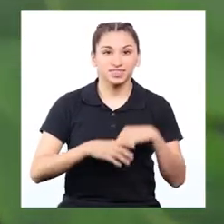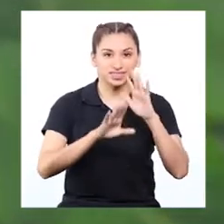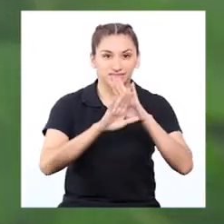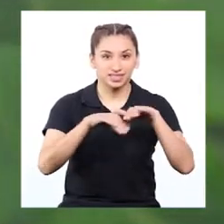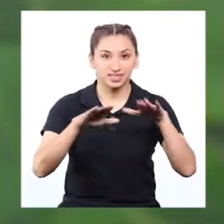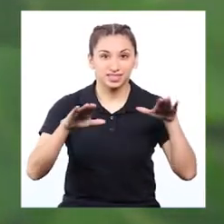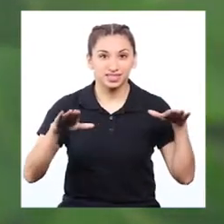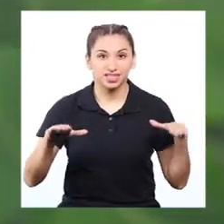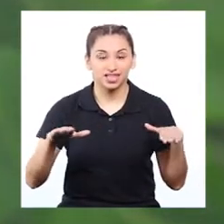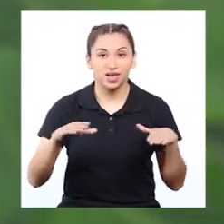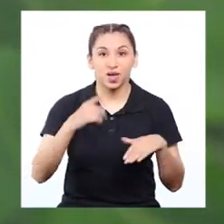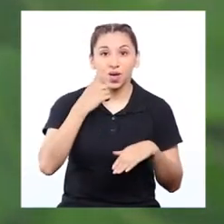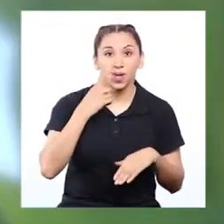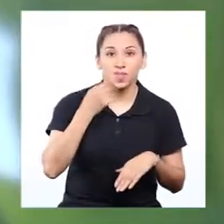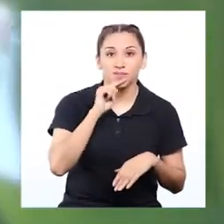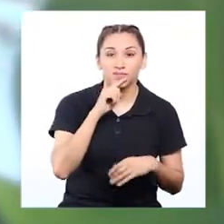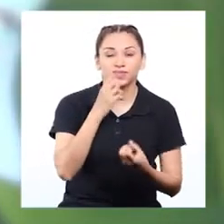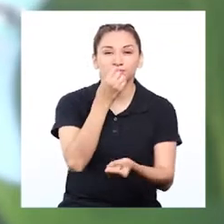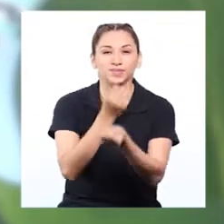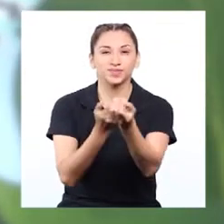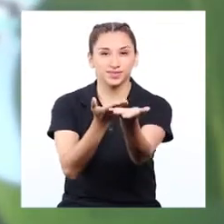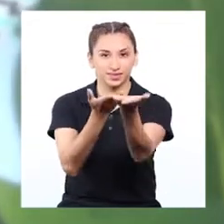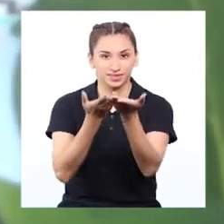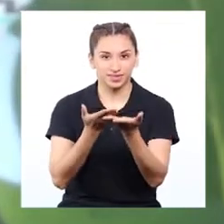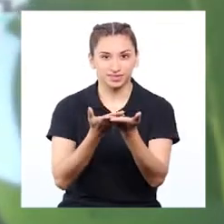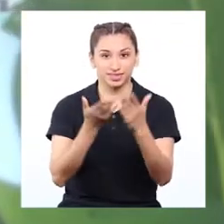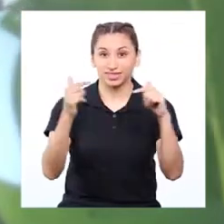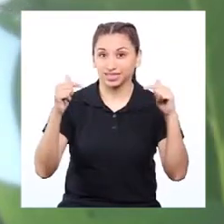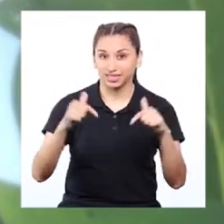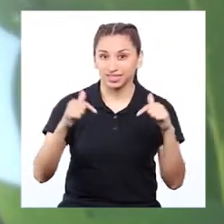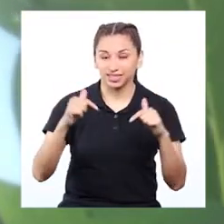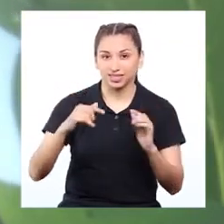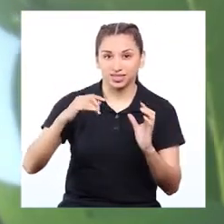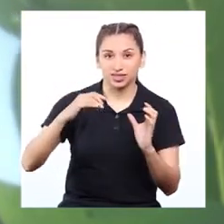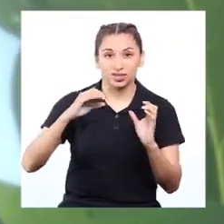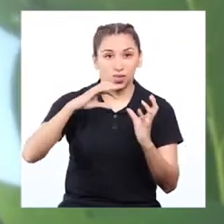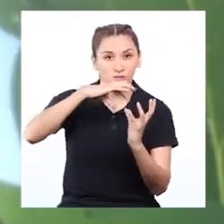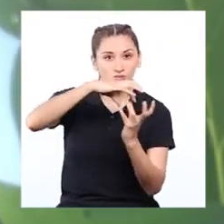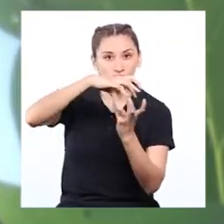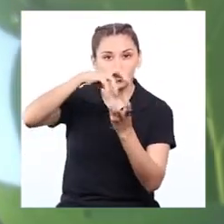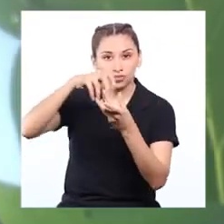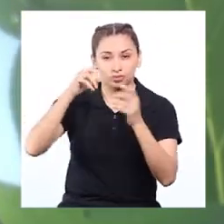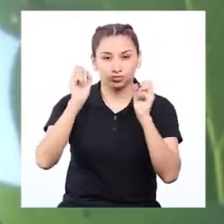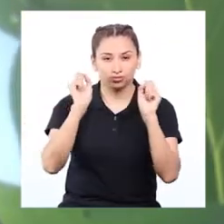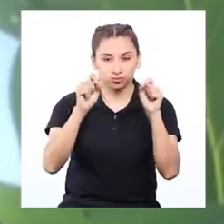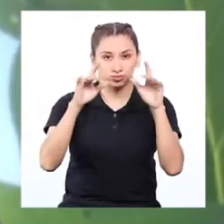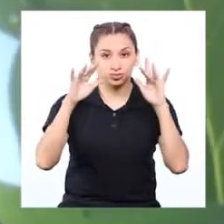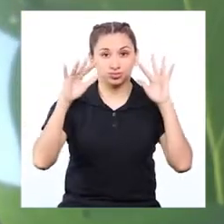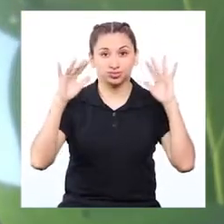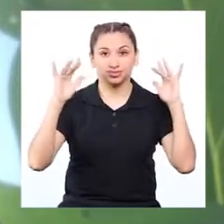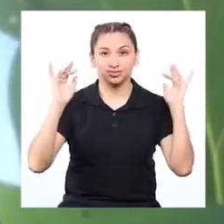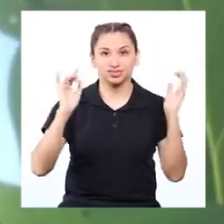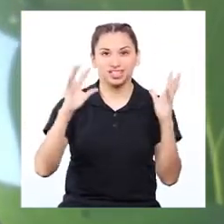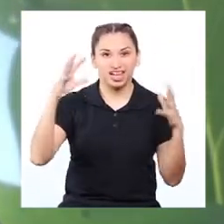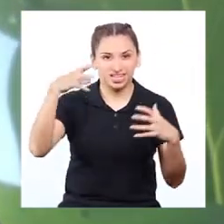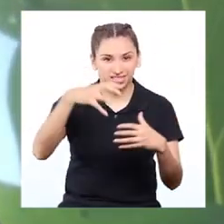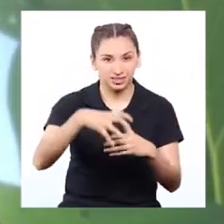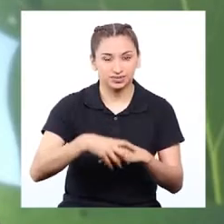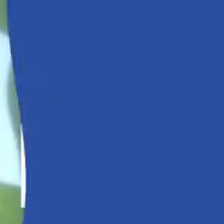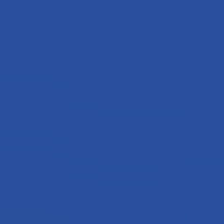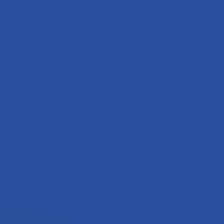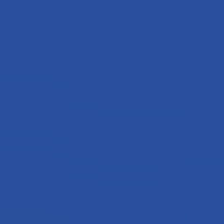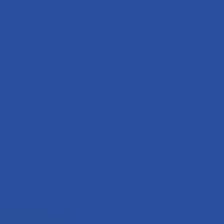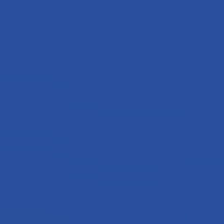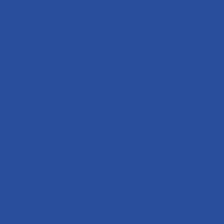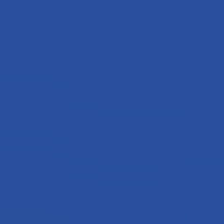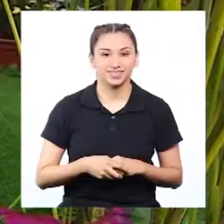Chicas y chicos, bienvenidas y bienvenidos a El Mágico Mundo de Decau.